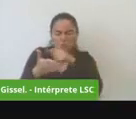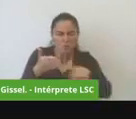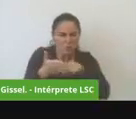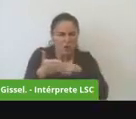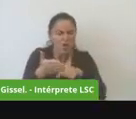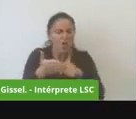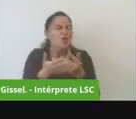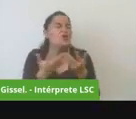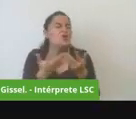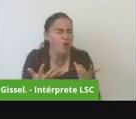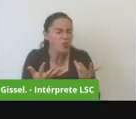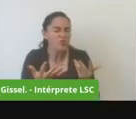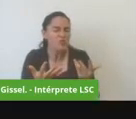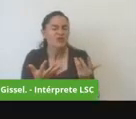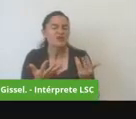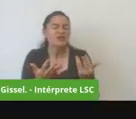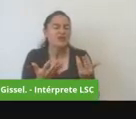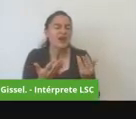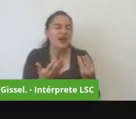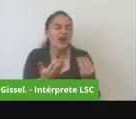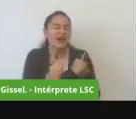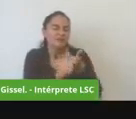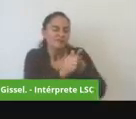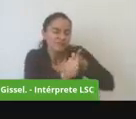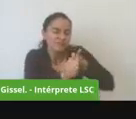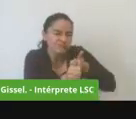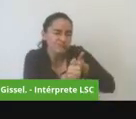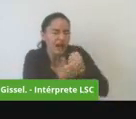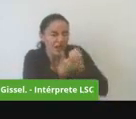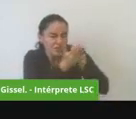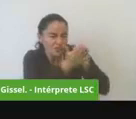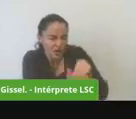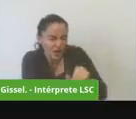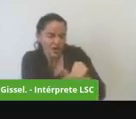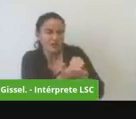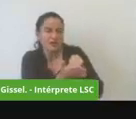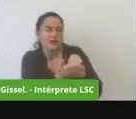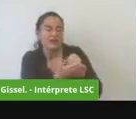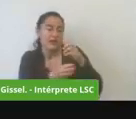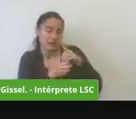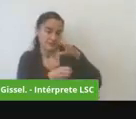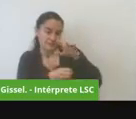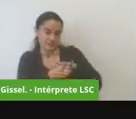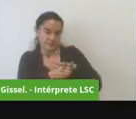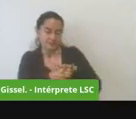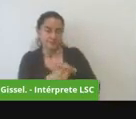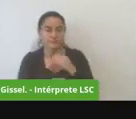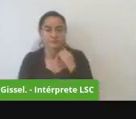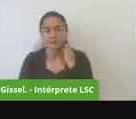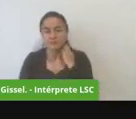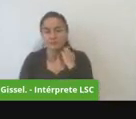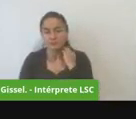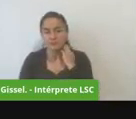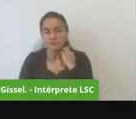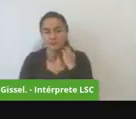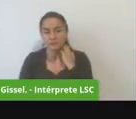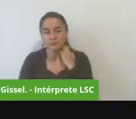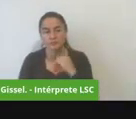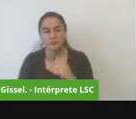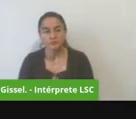complemento y la asesoría que pueda desarrollarse desde el distrito entonces esto